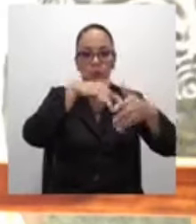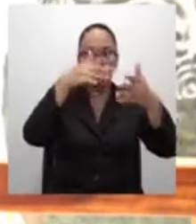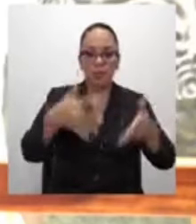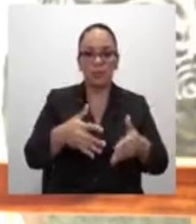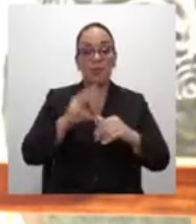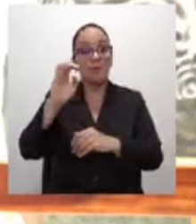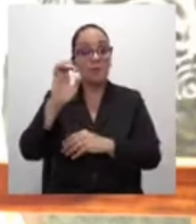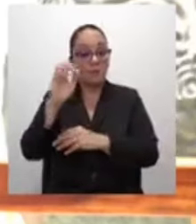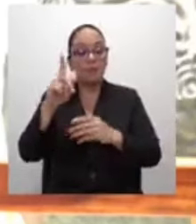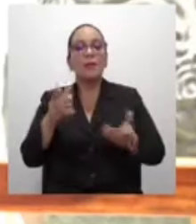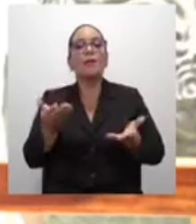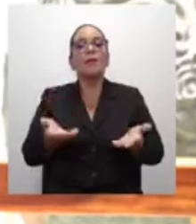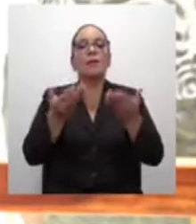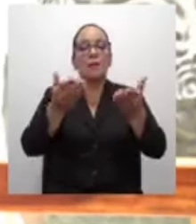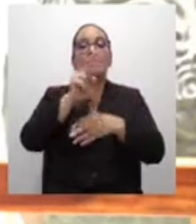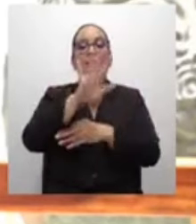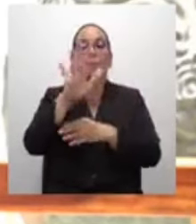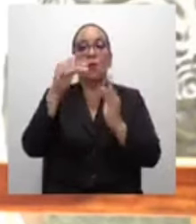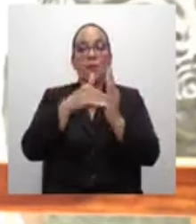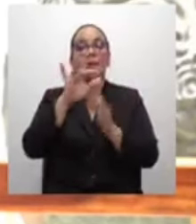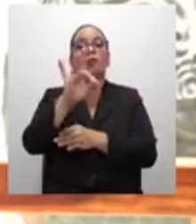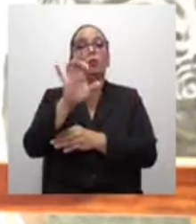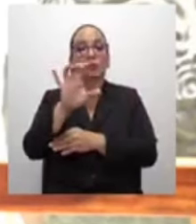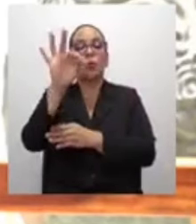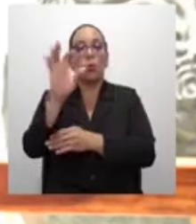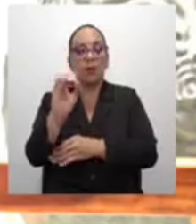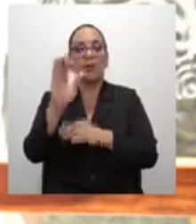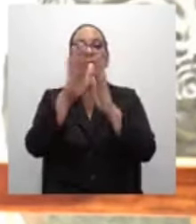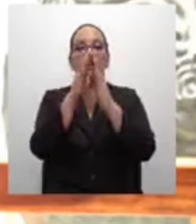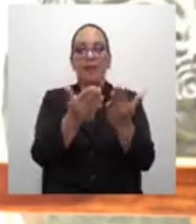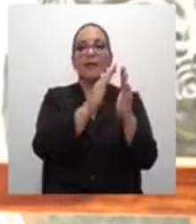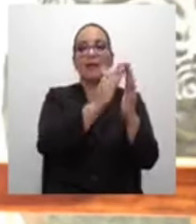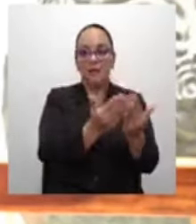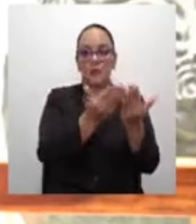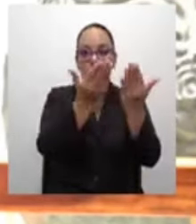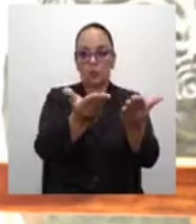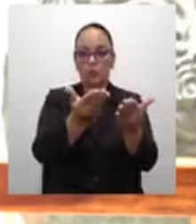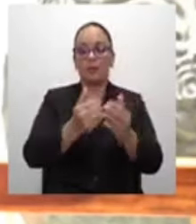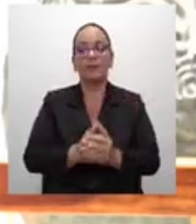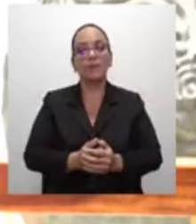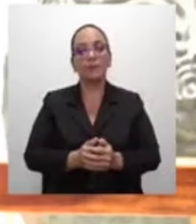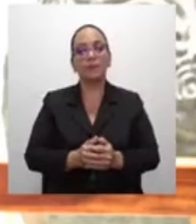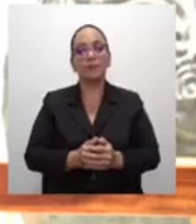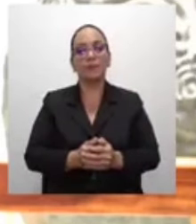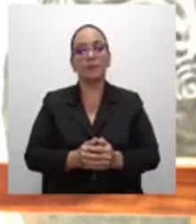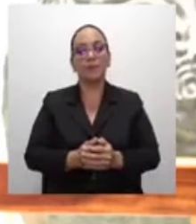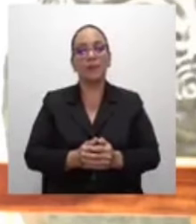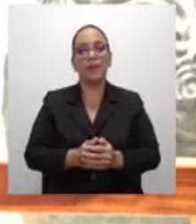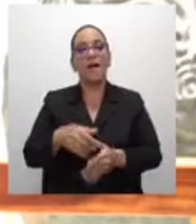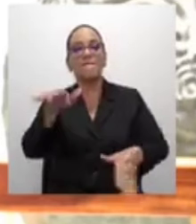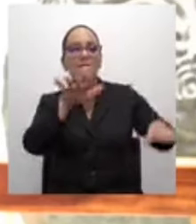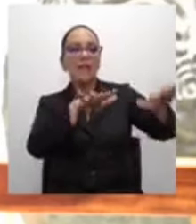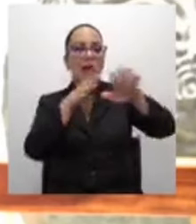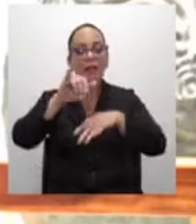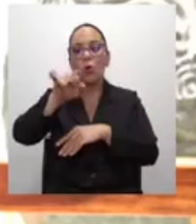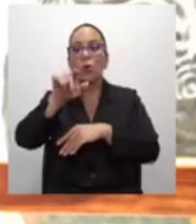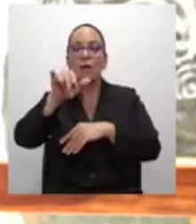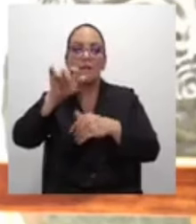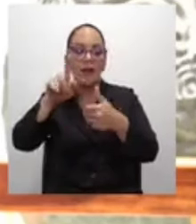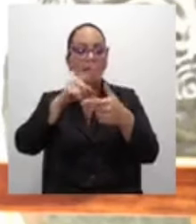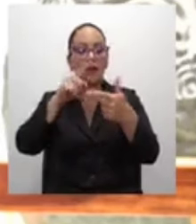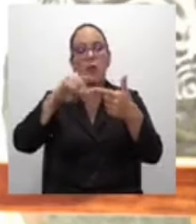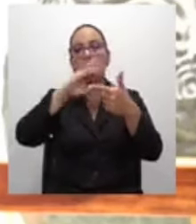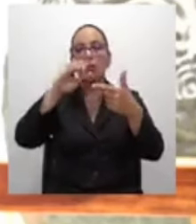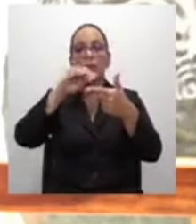está entregando 25,890 libros. Los viajes de Gulliver, de Jonathan Swift, Cuentos de la